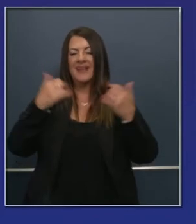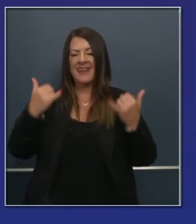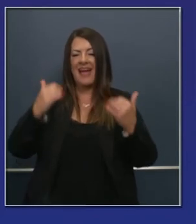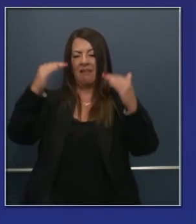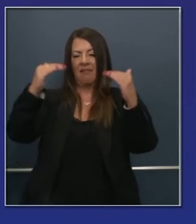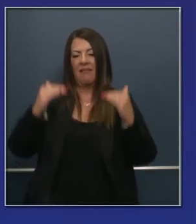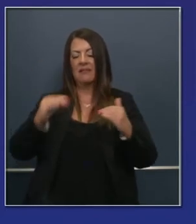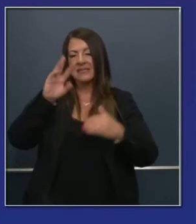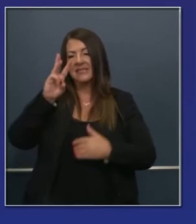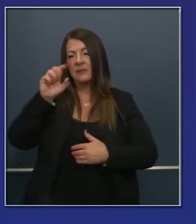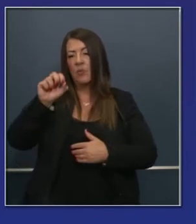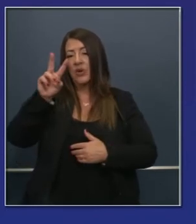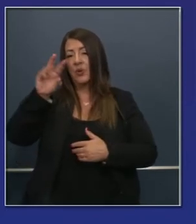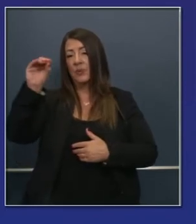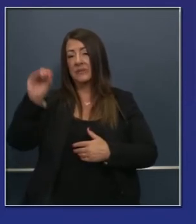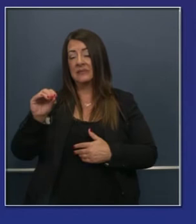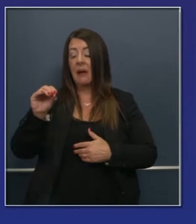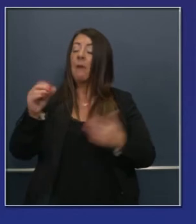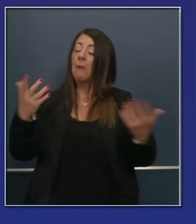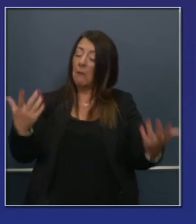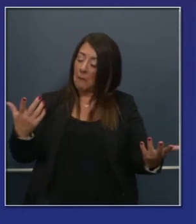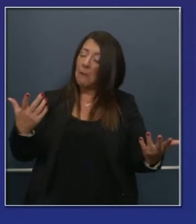está en 6.2%.